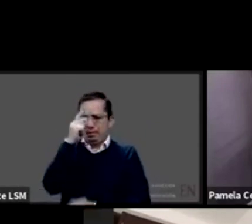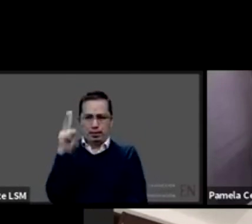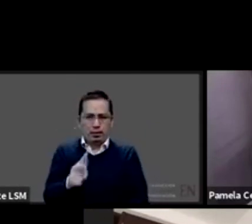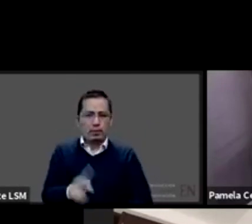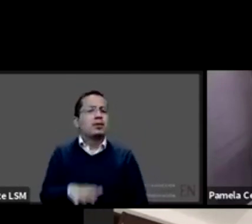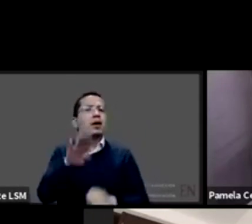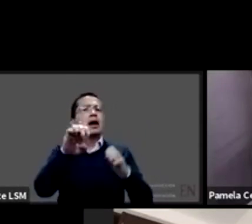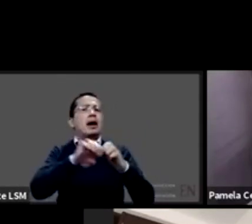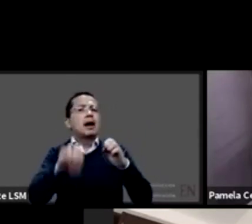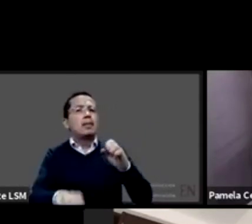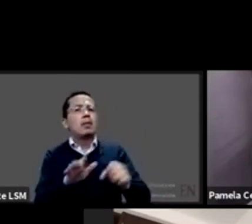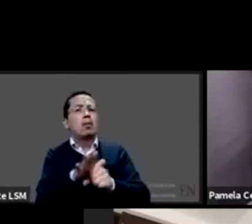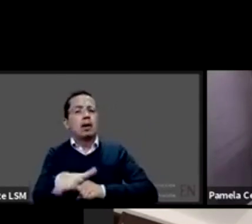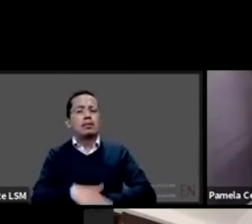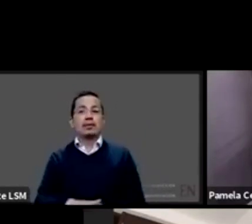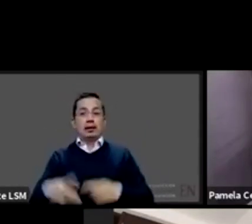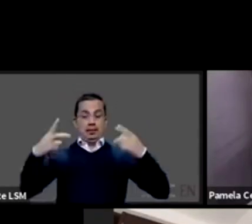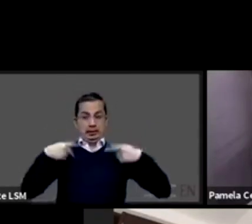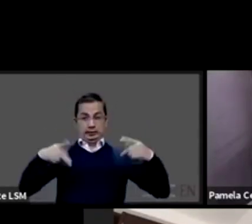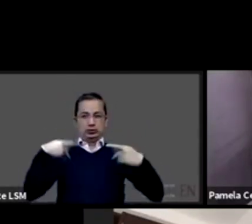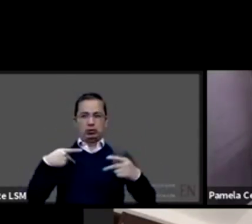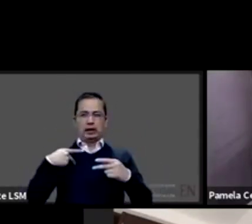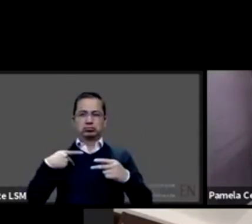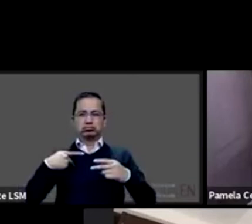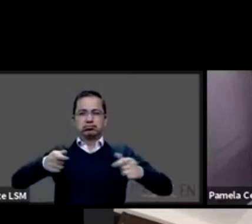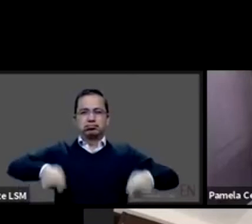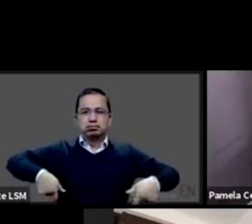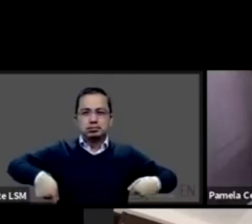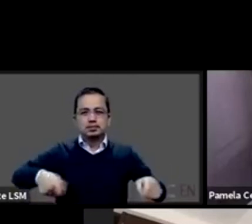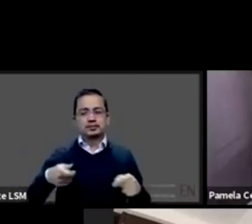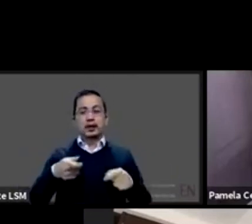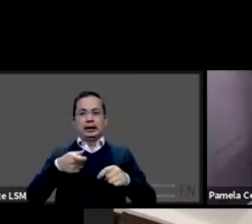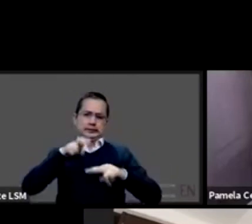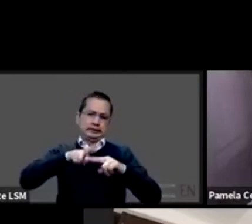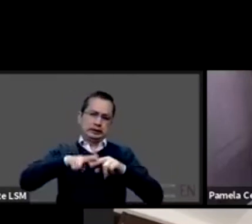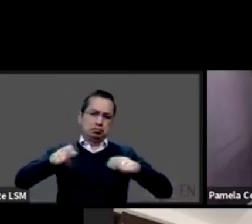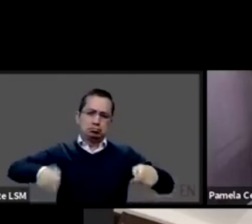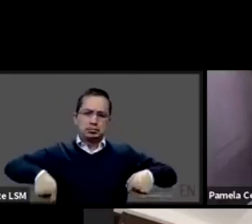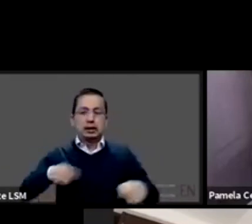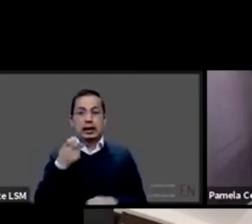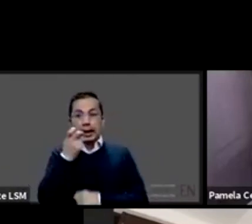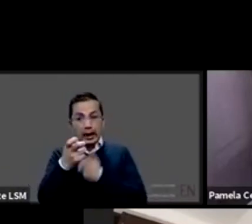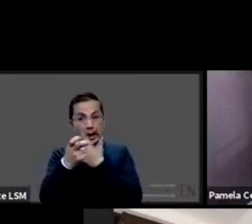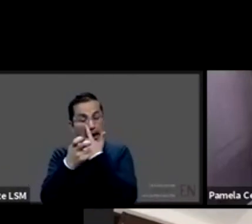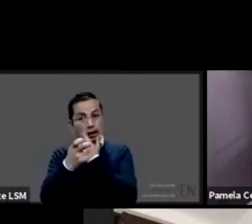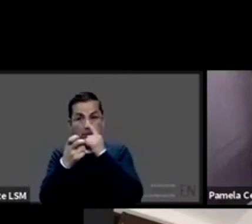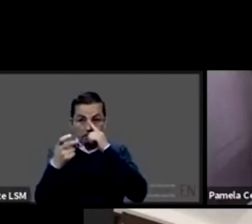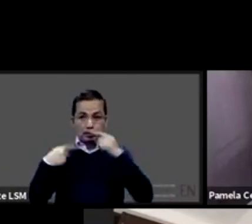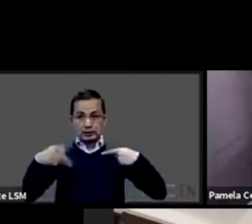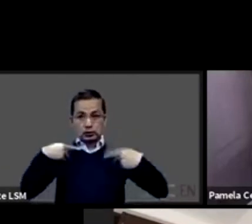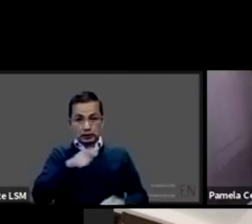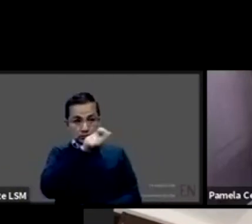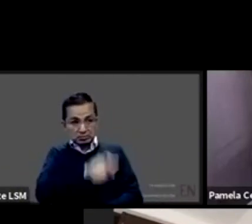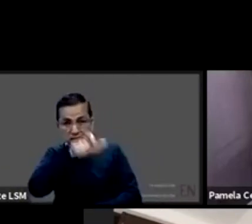que por su condición tienen una movilidad menor